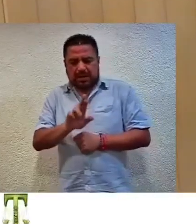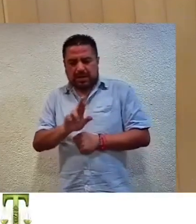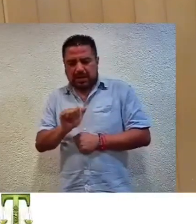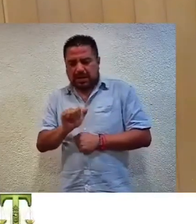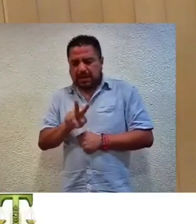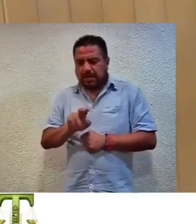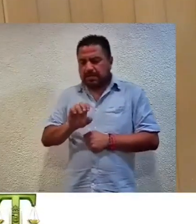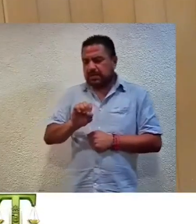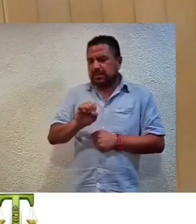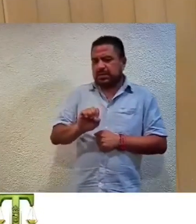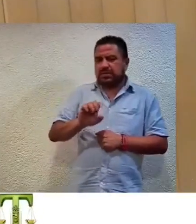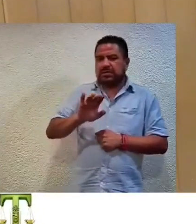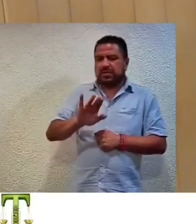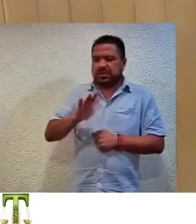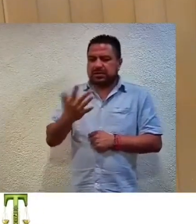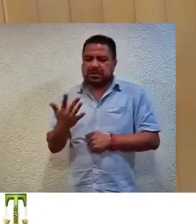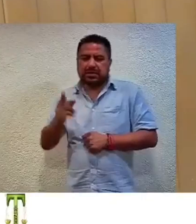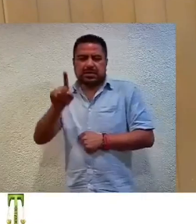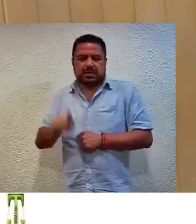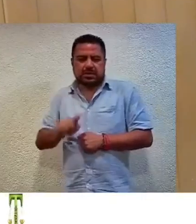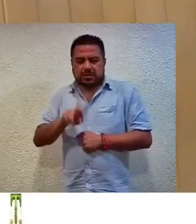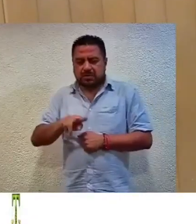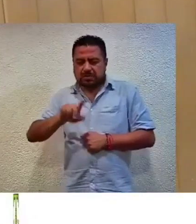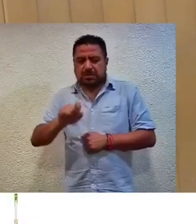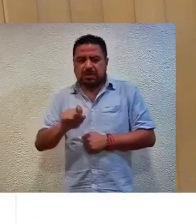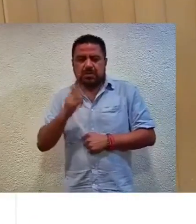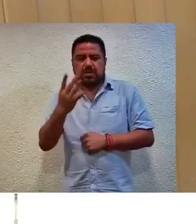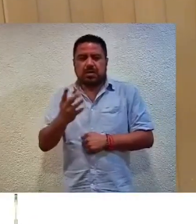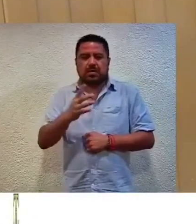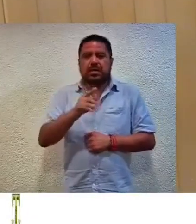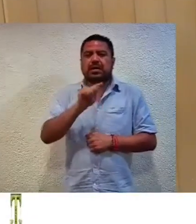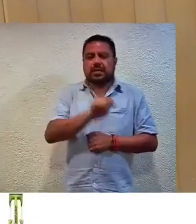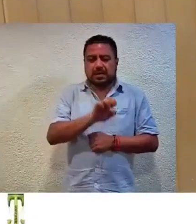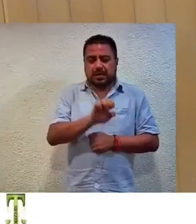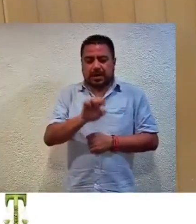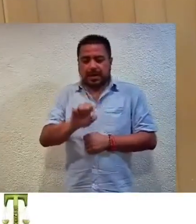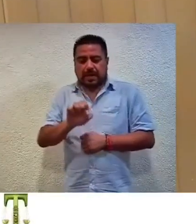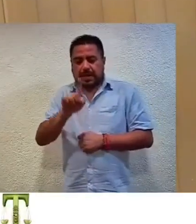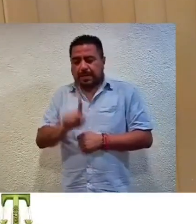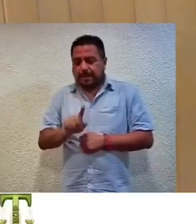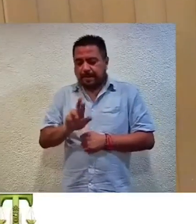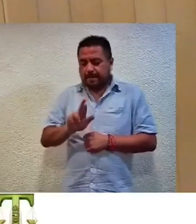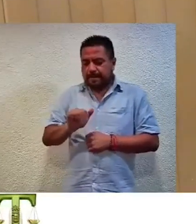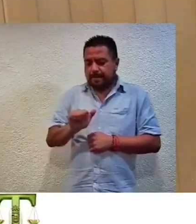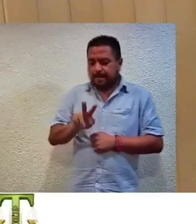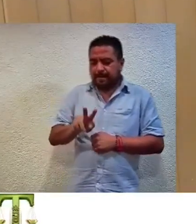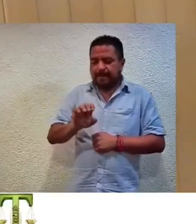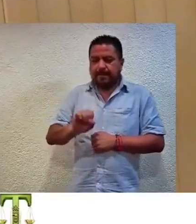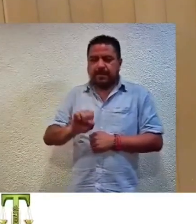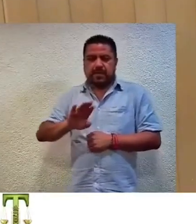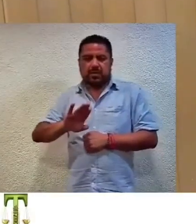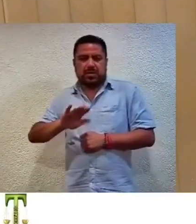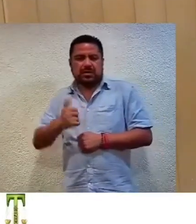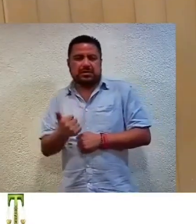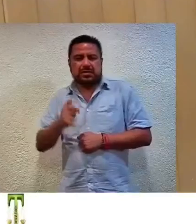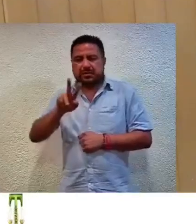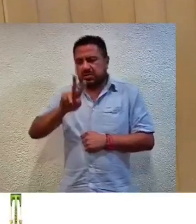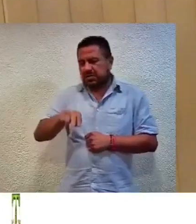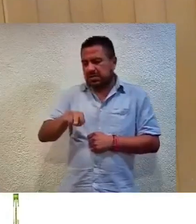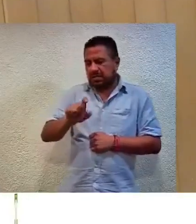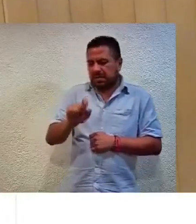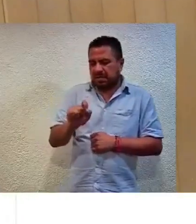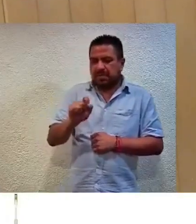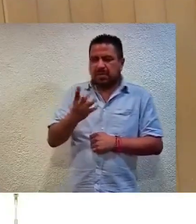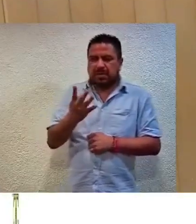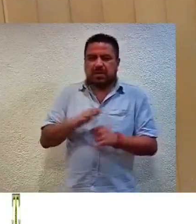-055-2024 y TEE-RAP-056-2024